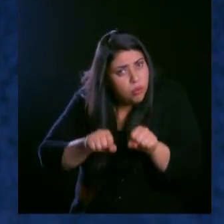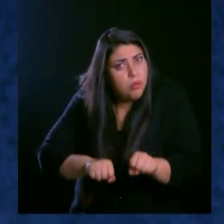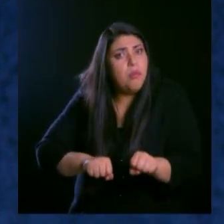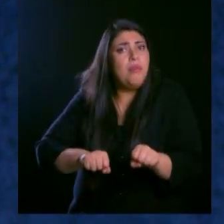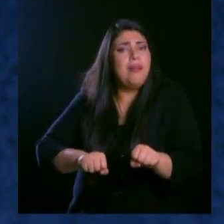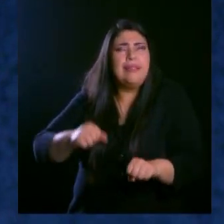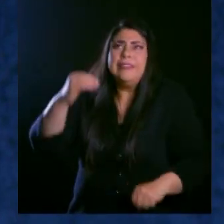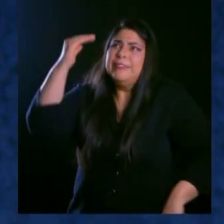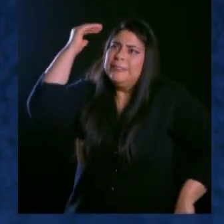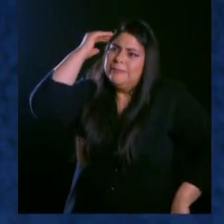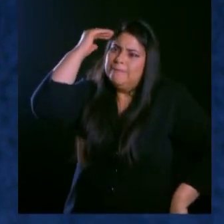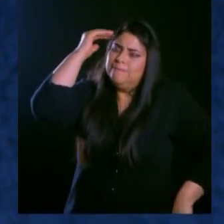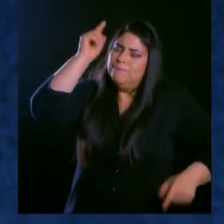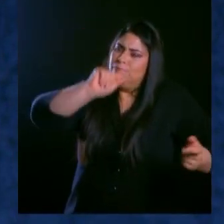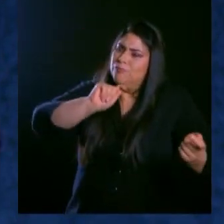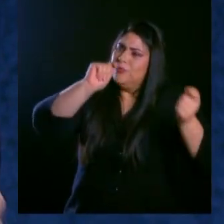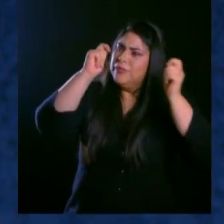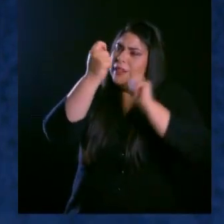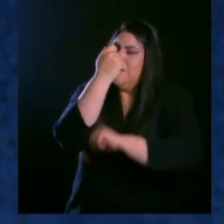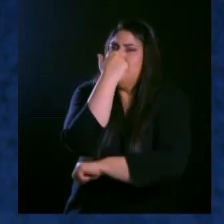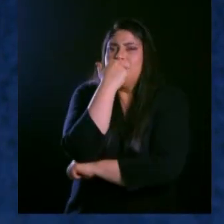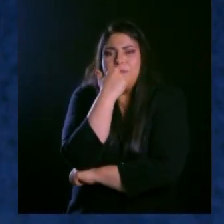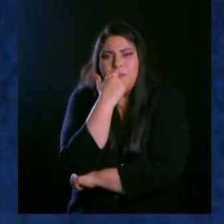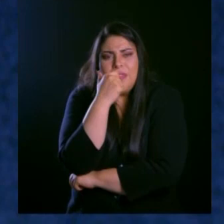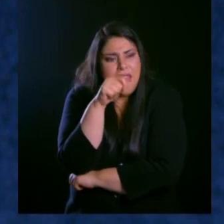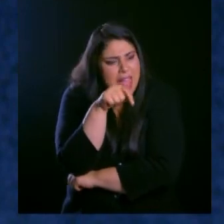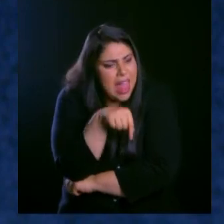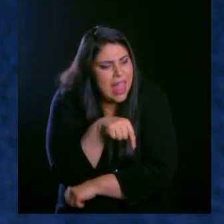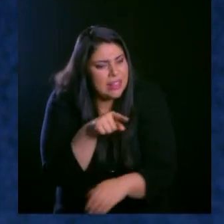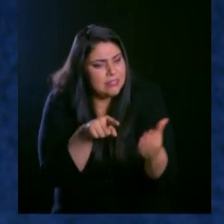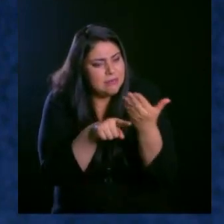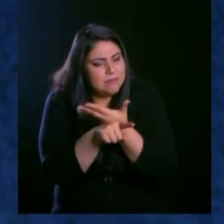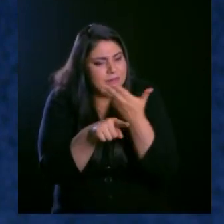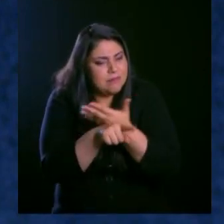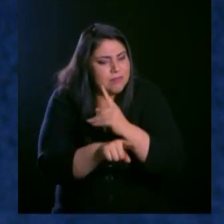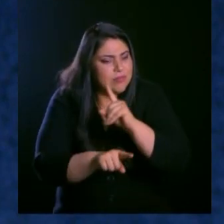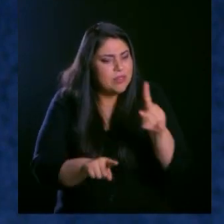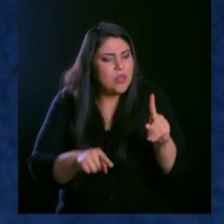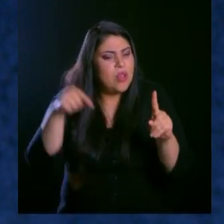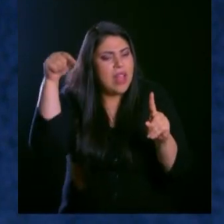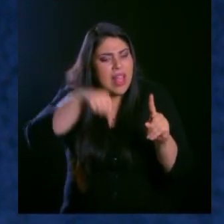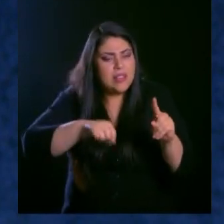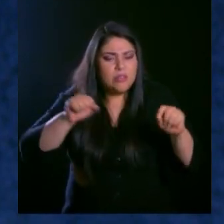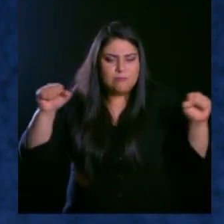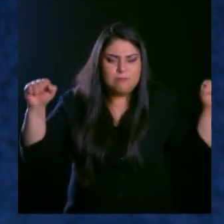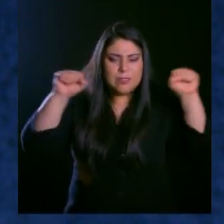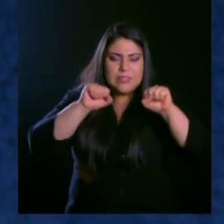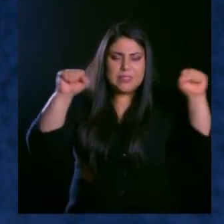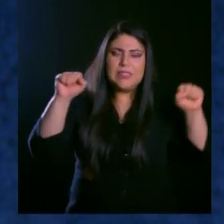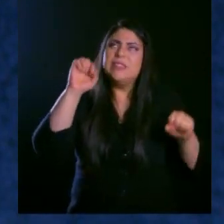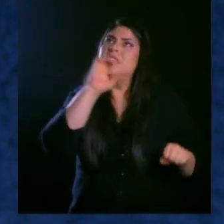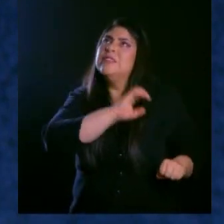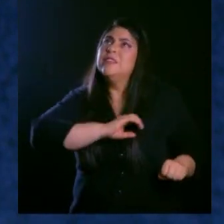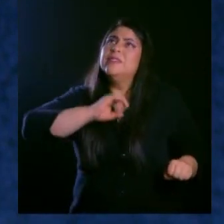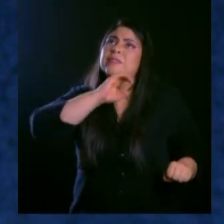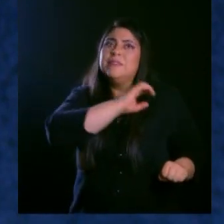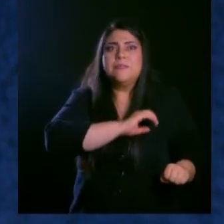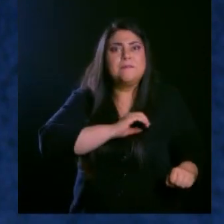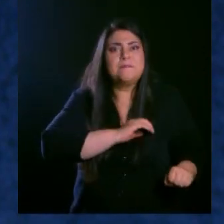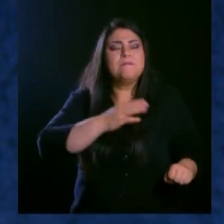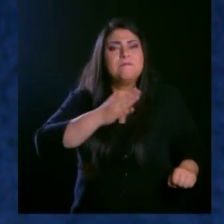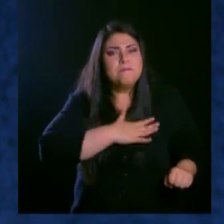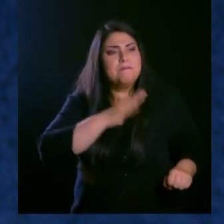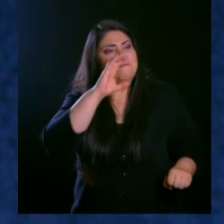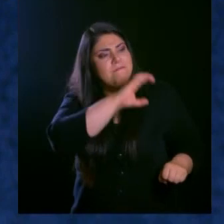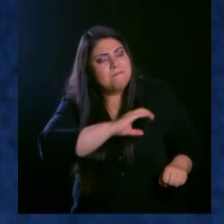perspectiva en tu dificultad. Es decir, esto no es un problema para mí, este es un entrenamiento de mi carácter, esta es formación de mi